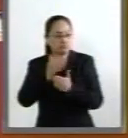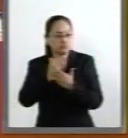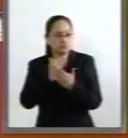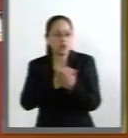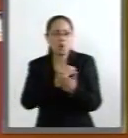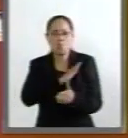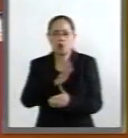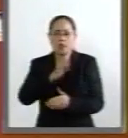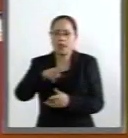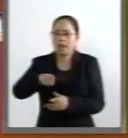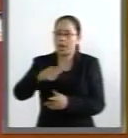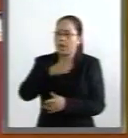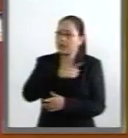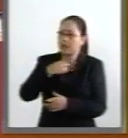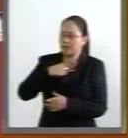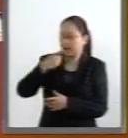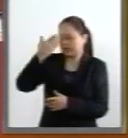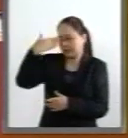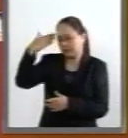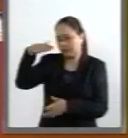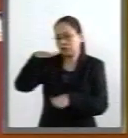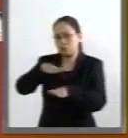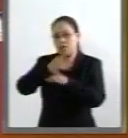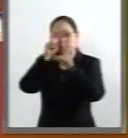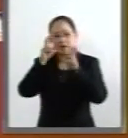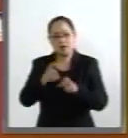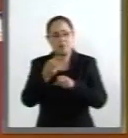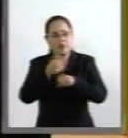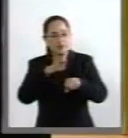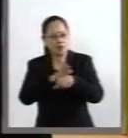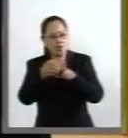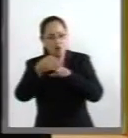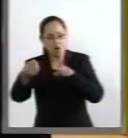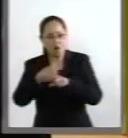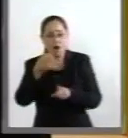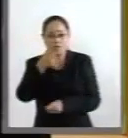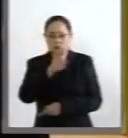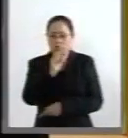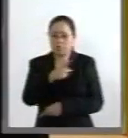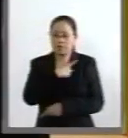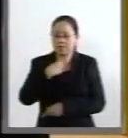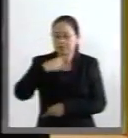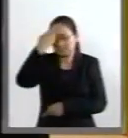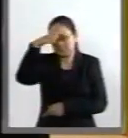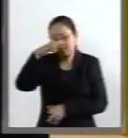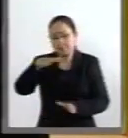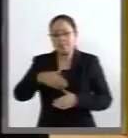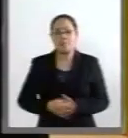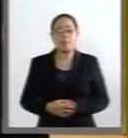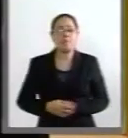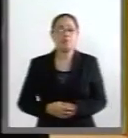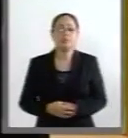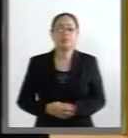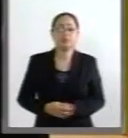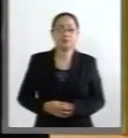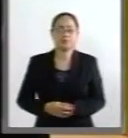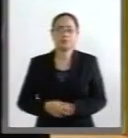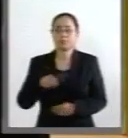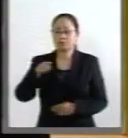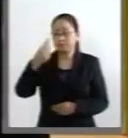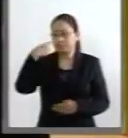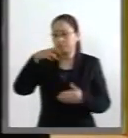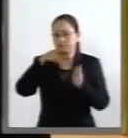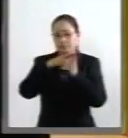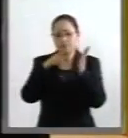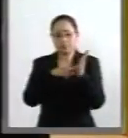ejercicio requiera conocimientos y experiencia en materia administrativa. Como puede verse, se ha dejado a la reglamentación